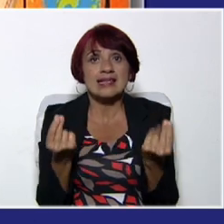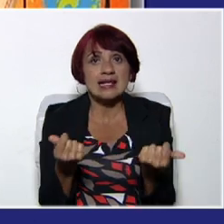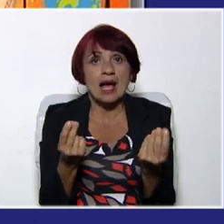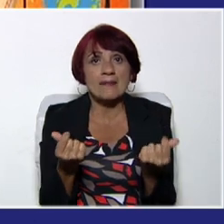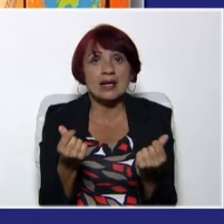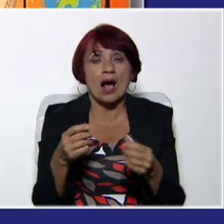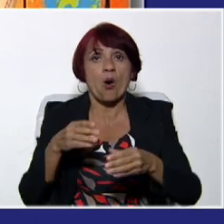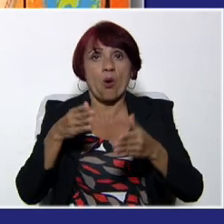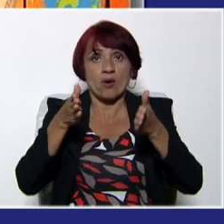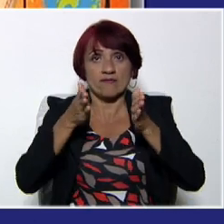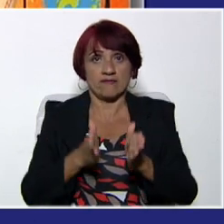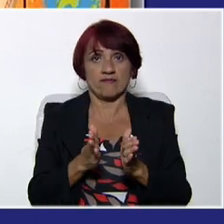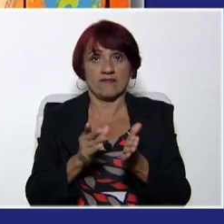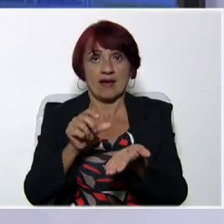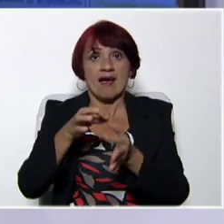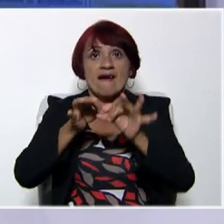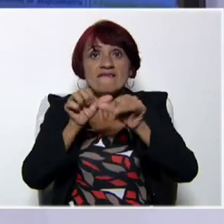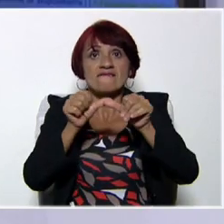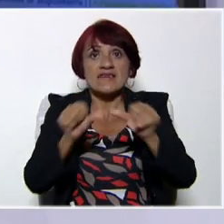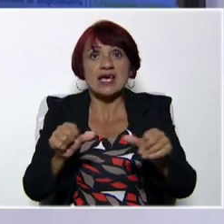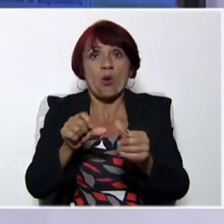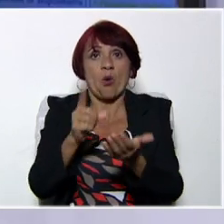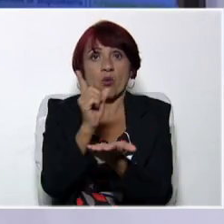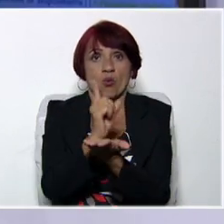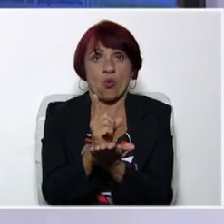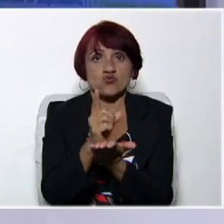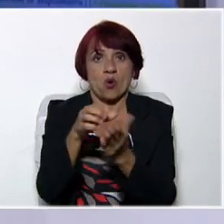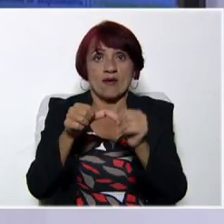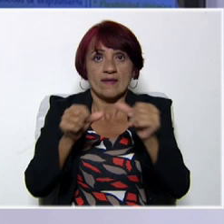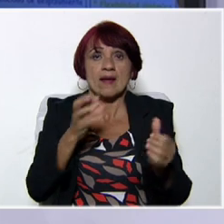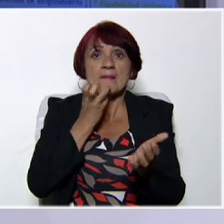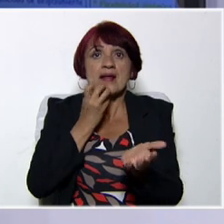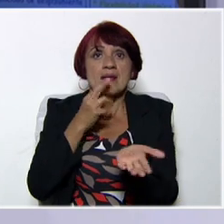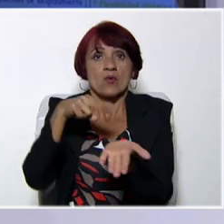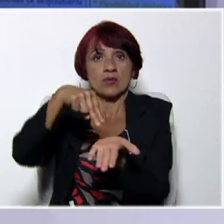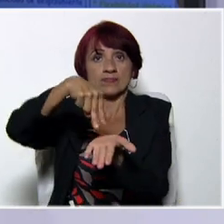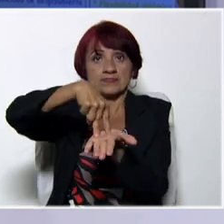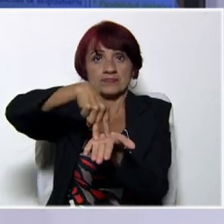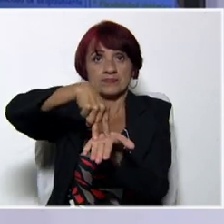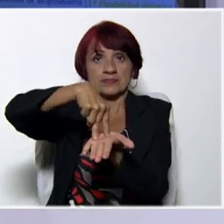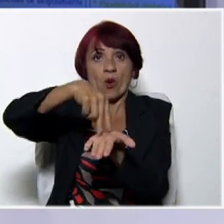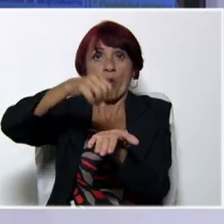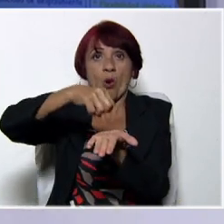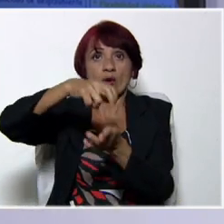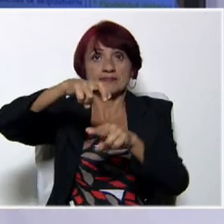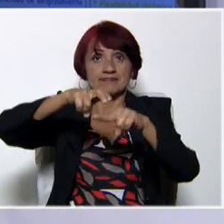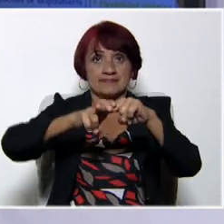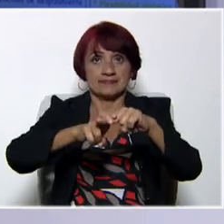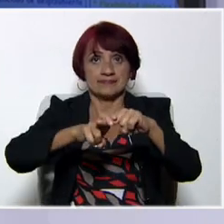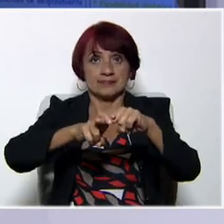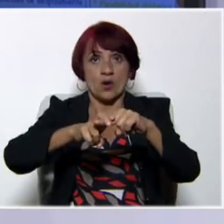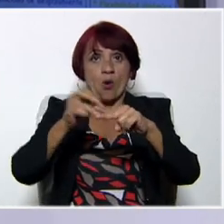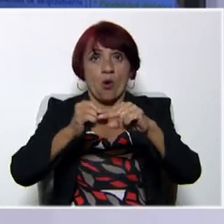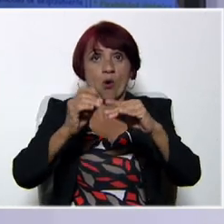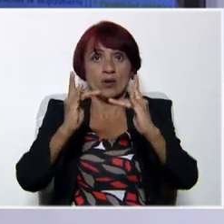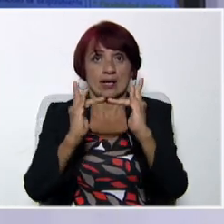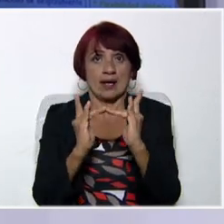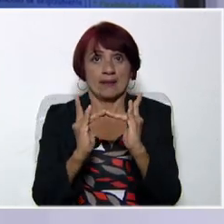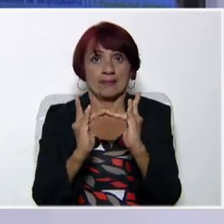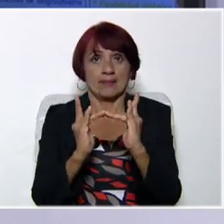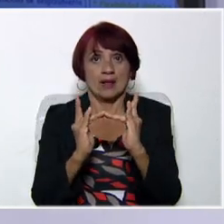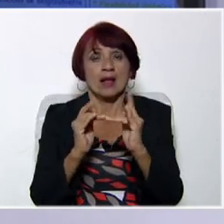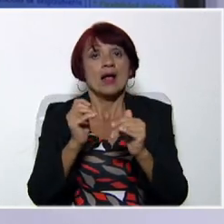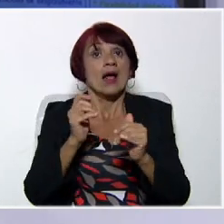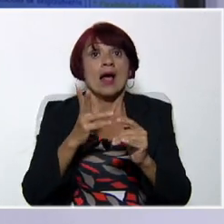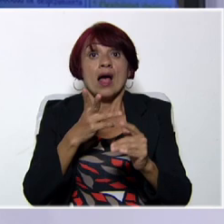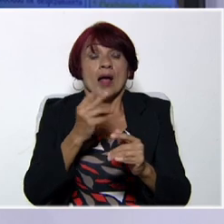Si hablamos estática es porque estamos de pie, por ejemplo, o puede ser sentado o puede ser acostado, es decir,